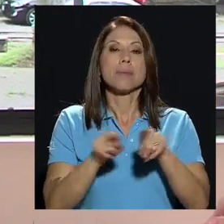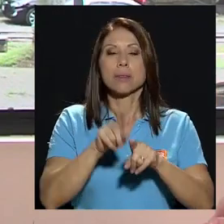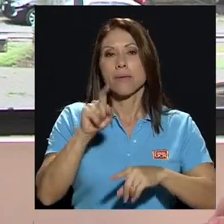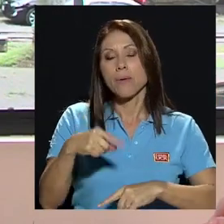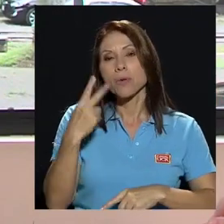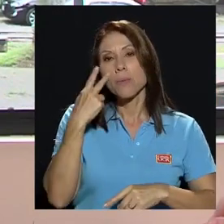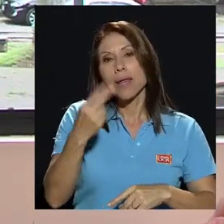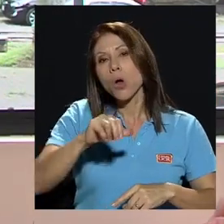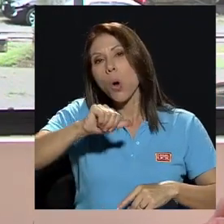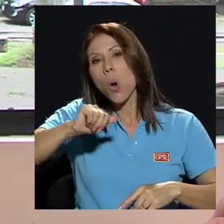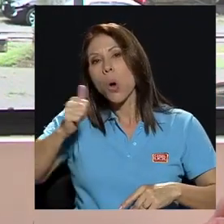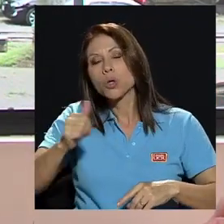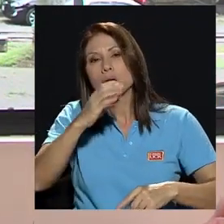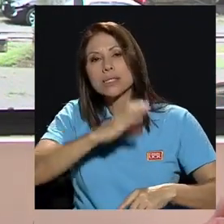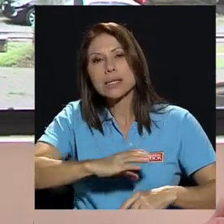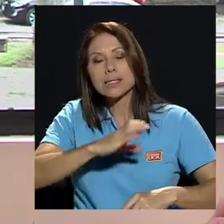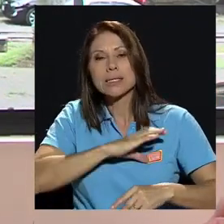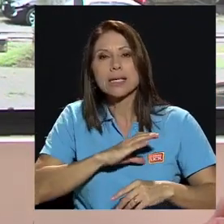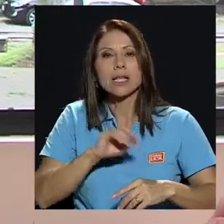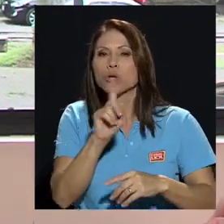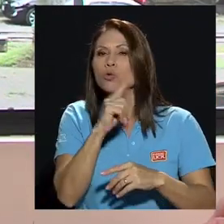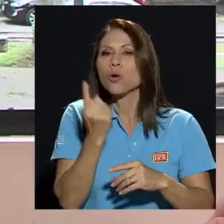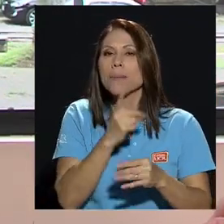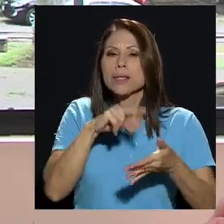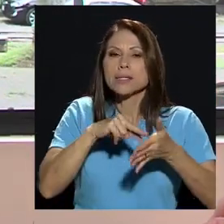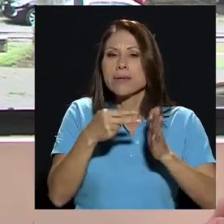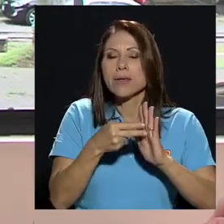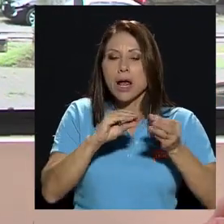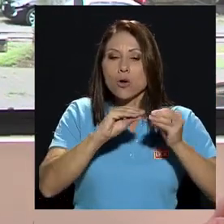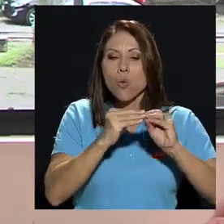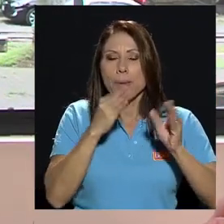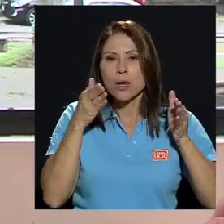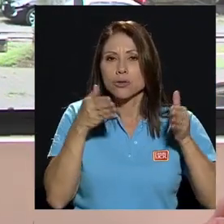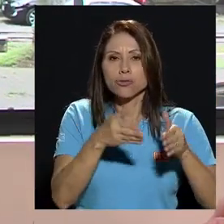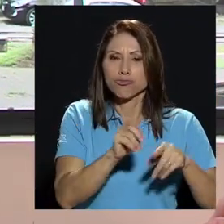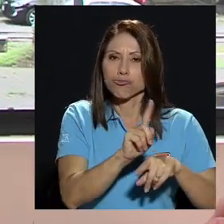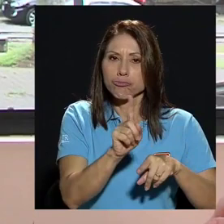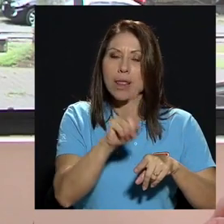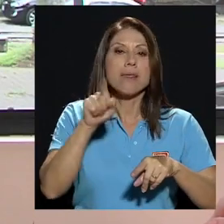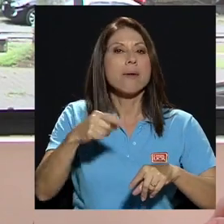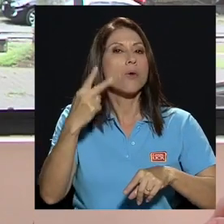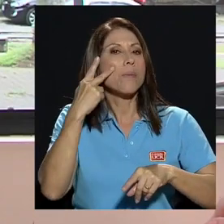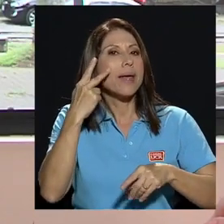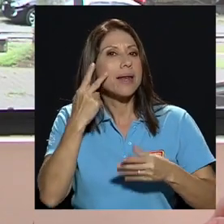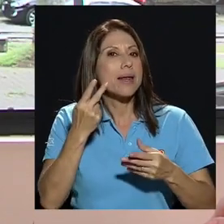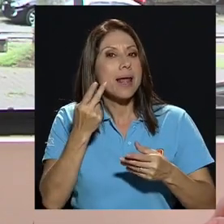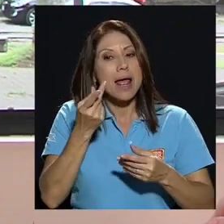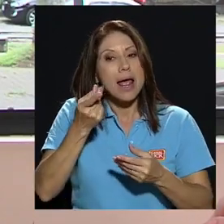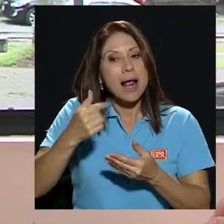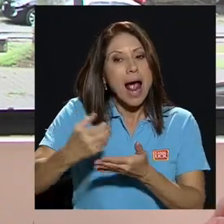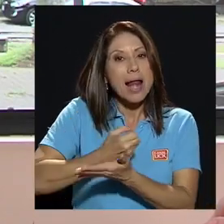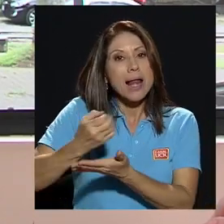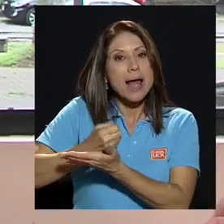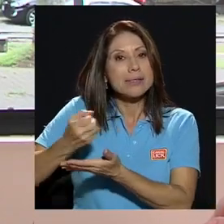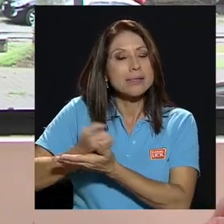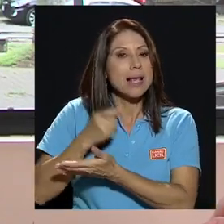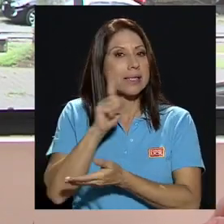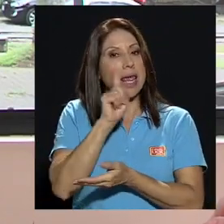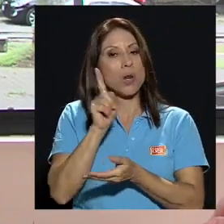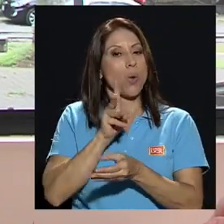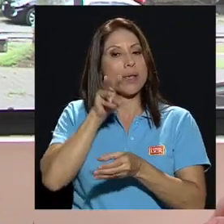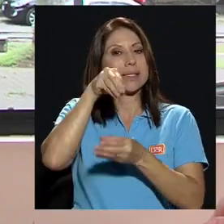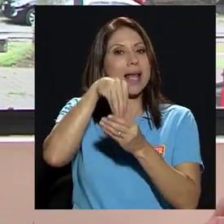aspectos que van más allá de los números y es cuáles son las ganancias no contabilizadas de un